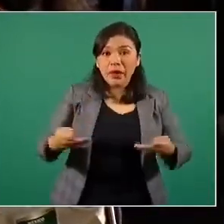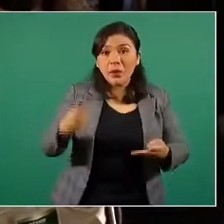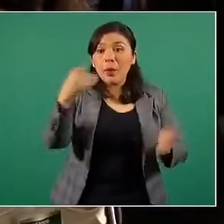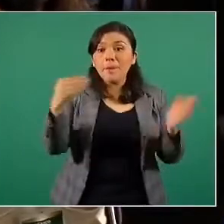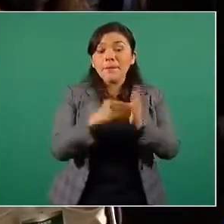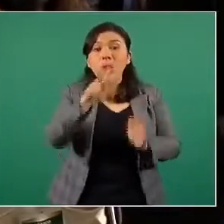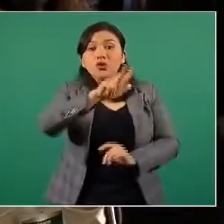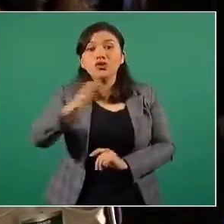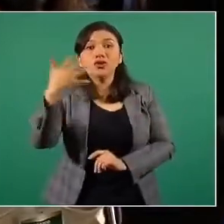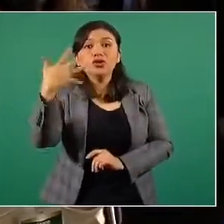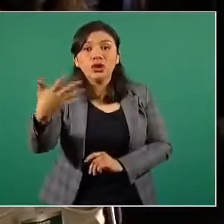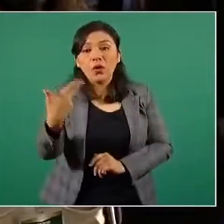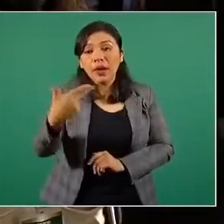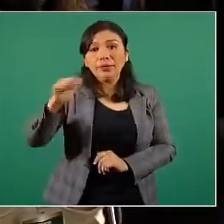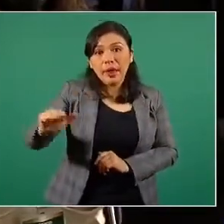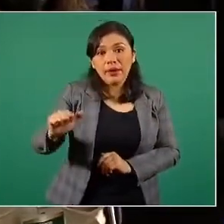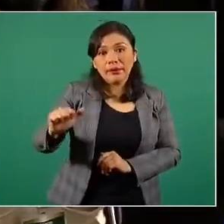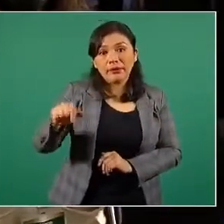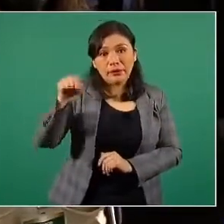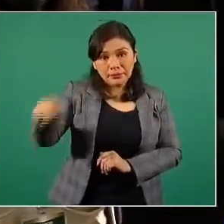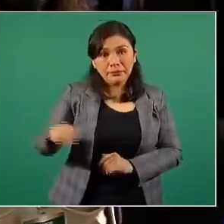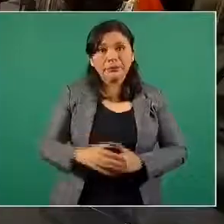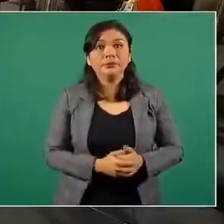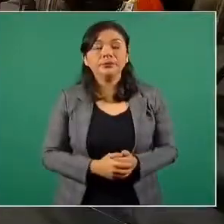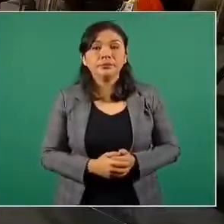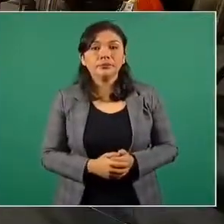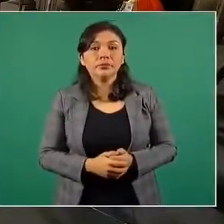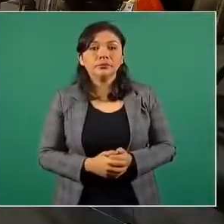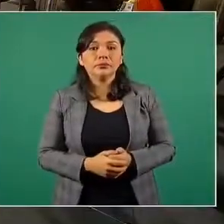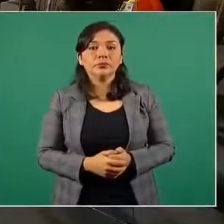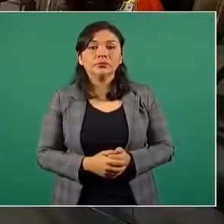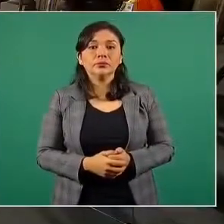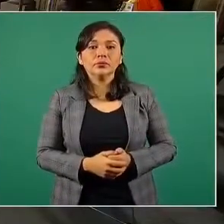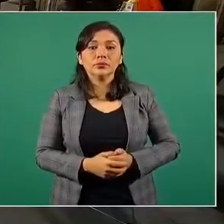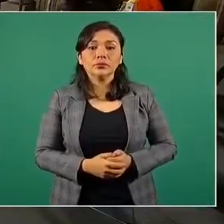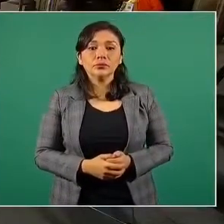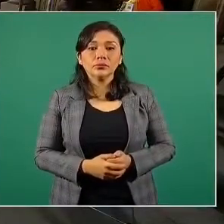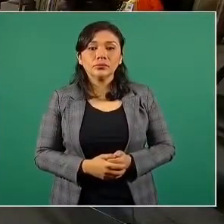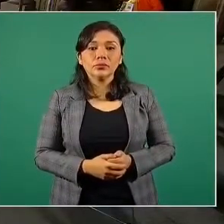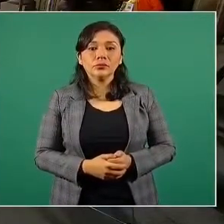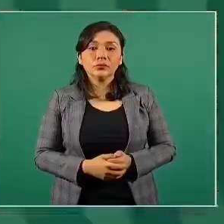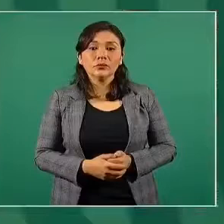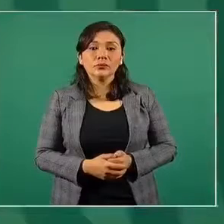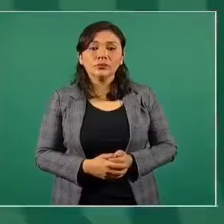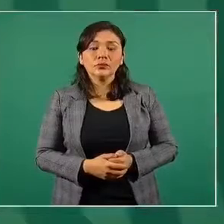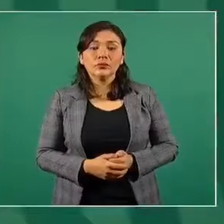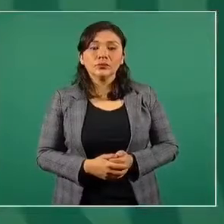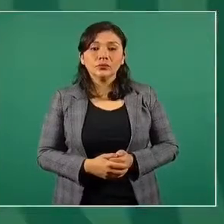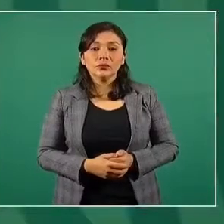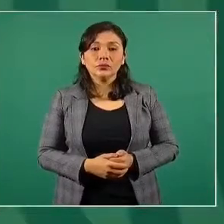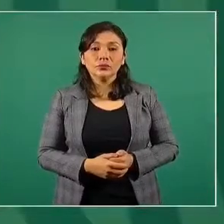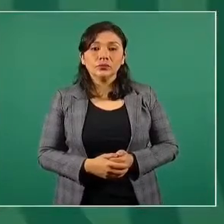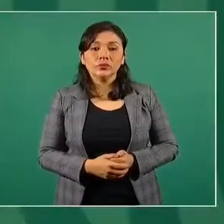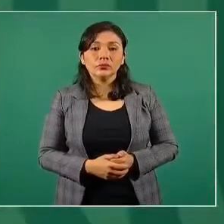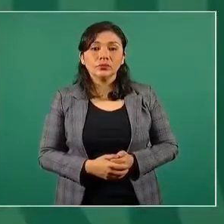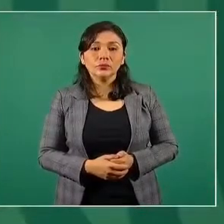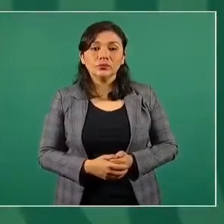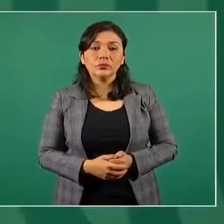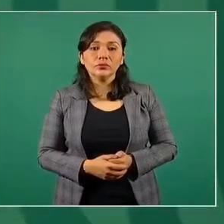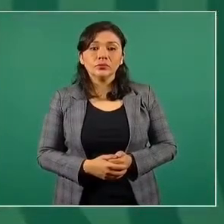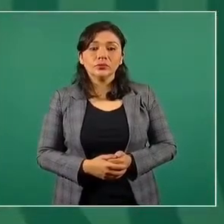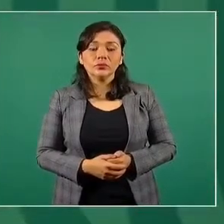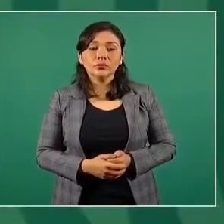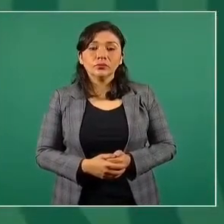ochocientas cinco hectáreas en la Sierra de San Miguel. Sí, y es por nuestra convicción. Sí, qué bueno. Por nuestros principios. Porque